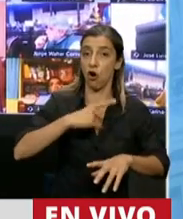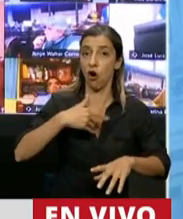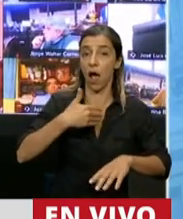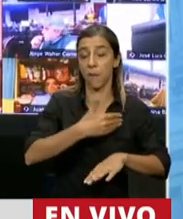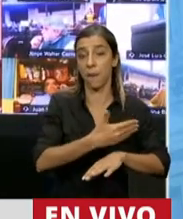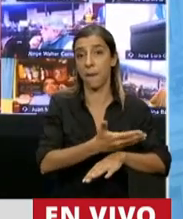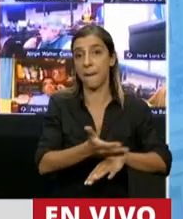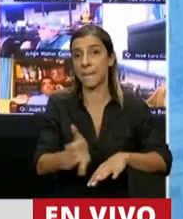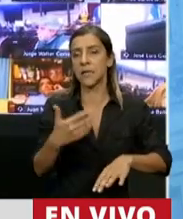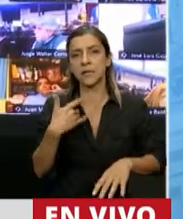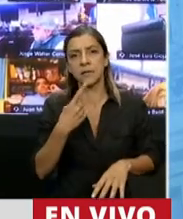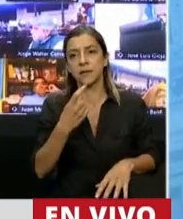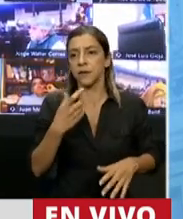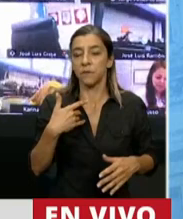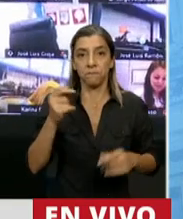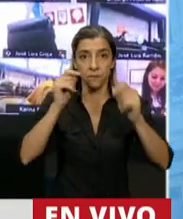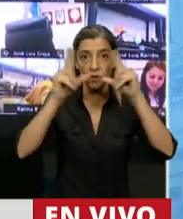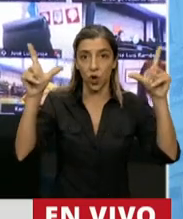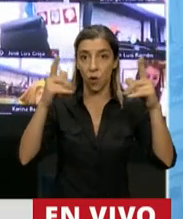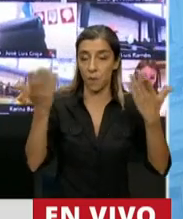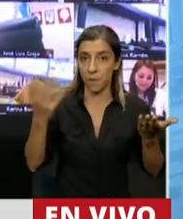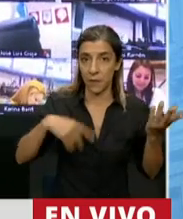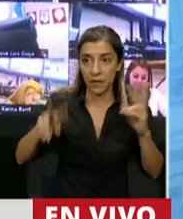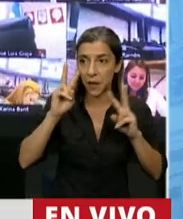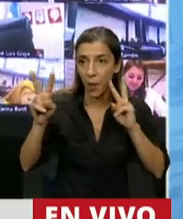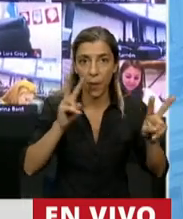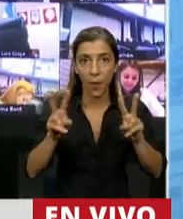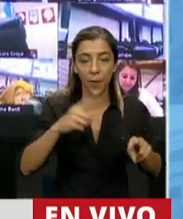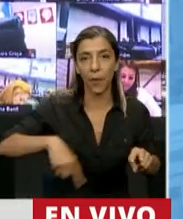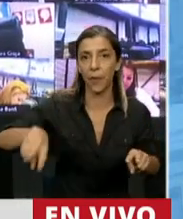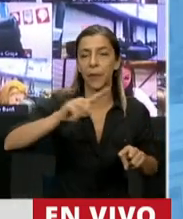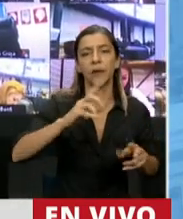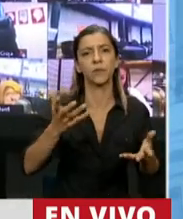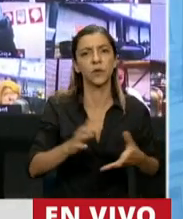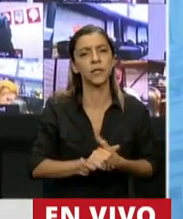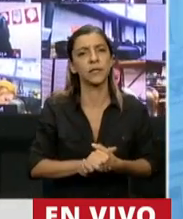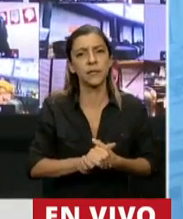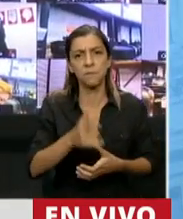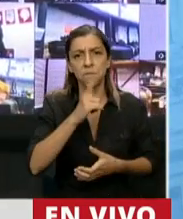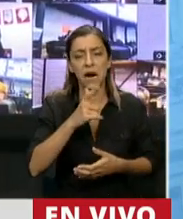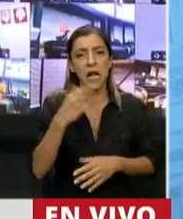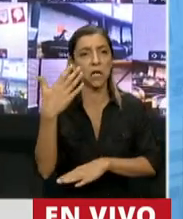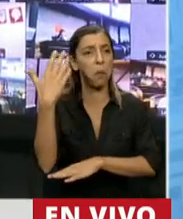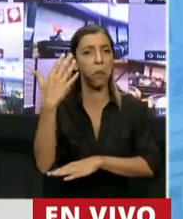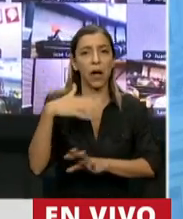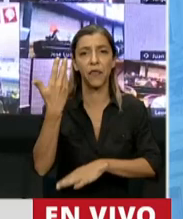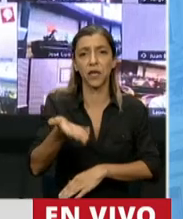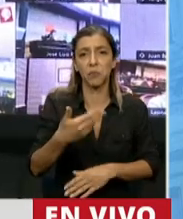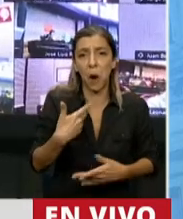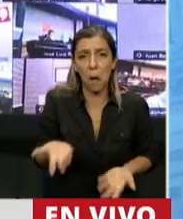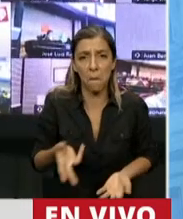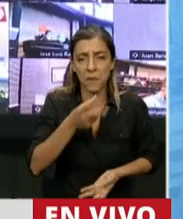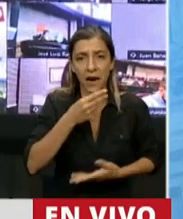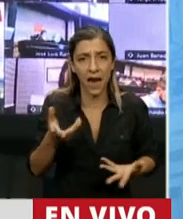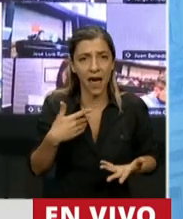uno no termina de sorprenderse, cómo el valor de la palabra acá no vale nada. Y es triste para la Argentina